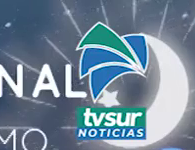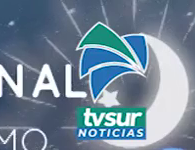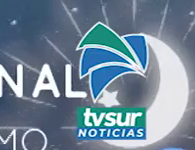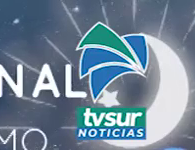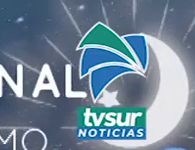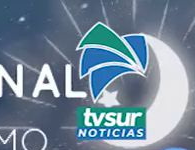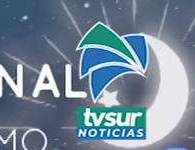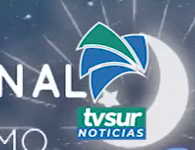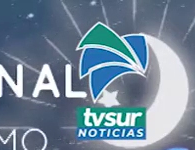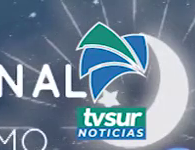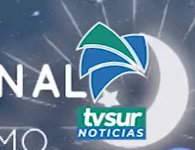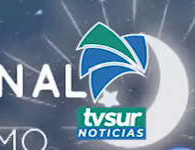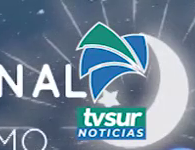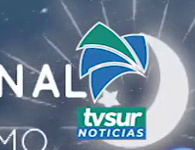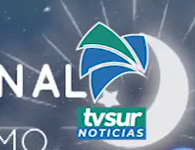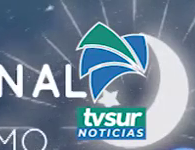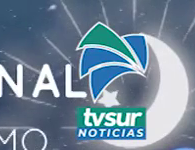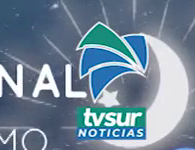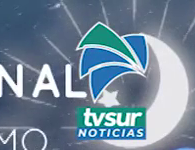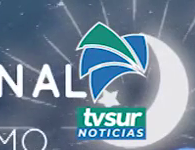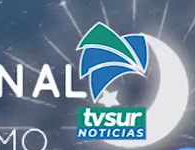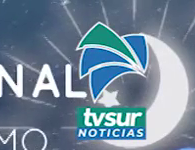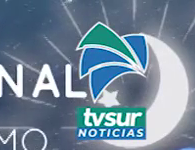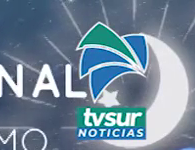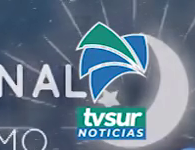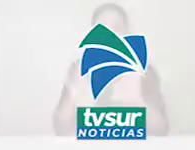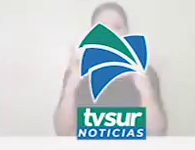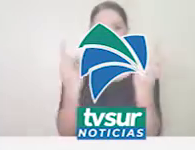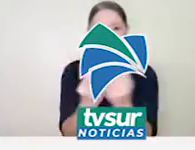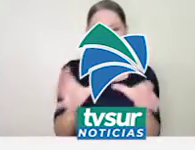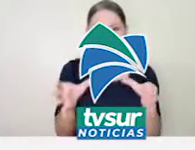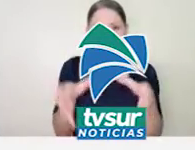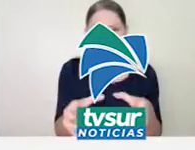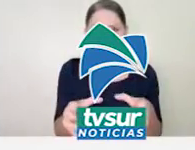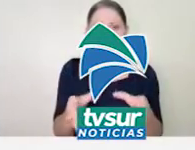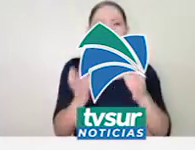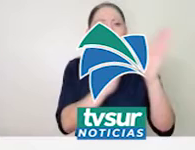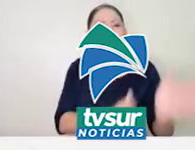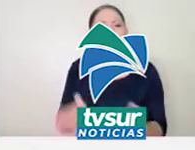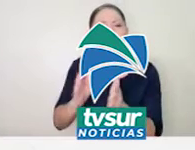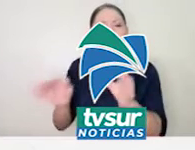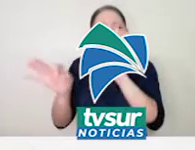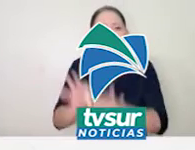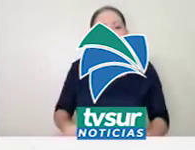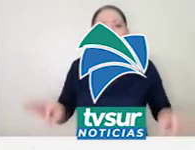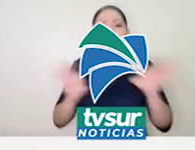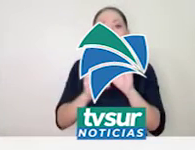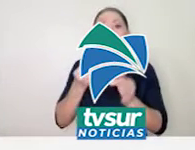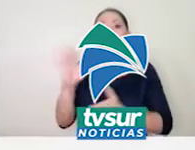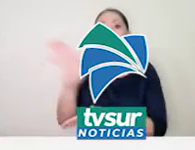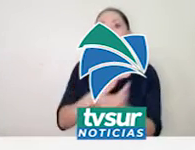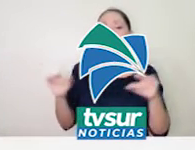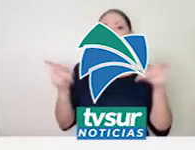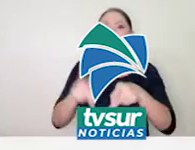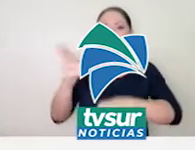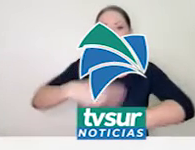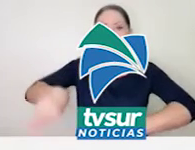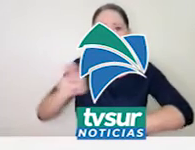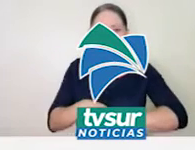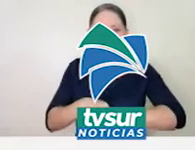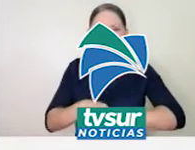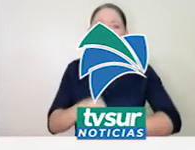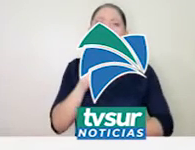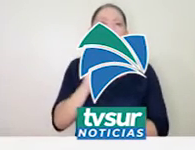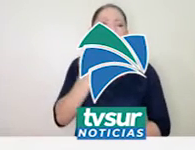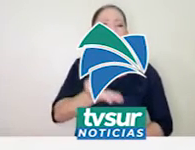El 11 de agosto a las 7 de la noche será el tercer simulacro nacional de evacuación por sismo y en esta ocasión simulará un